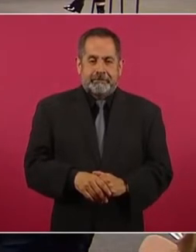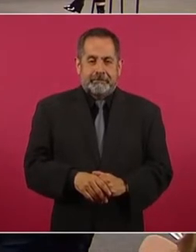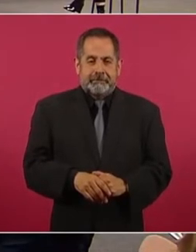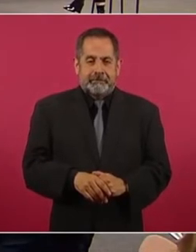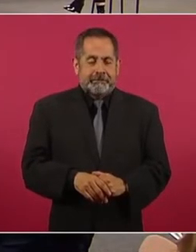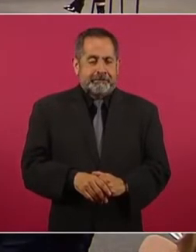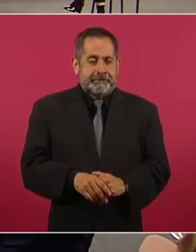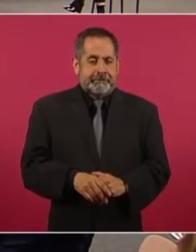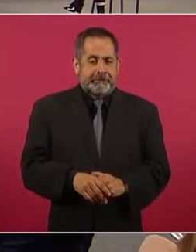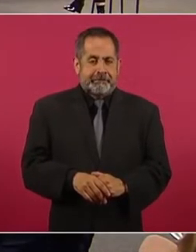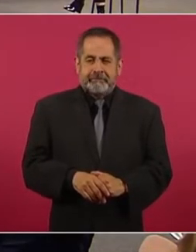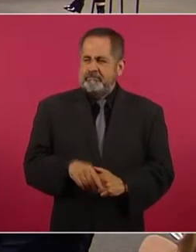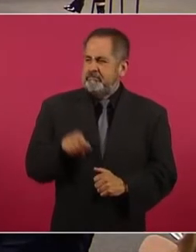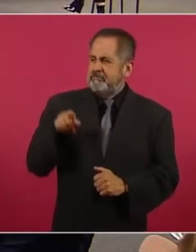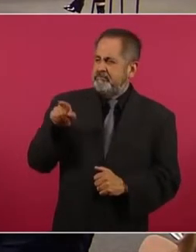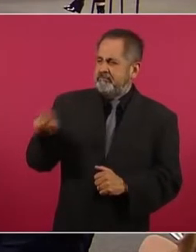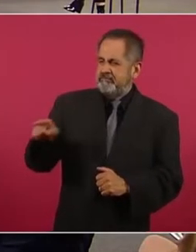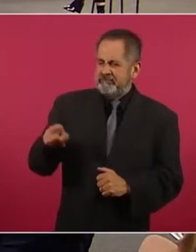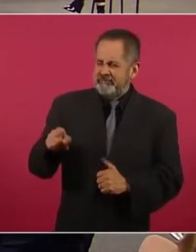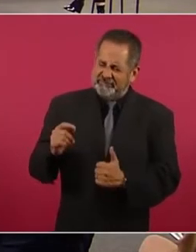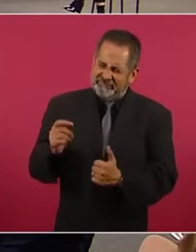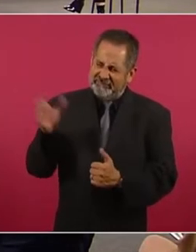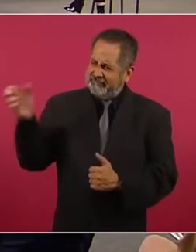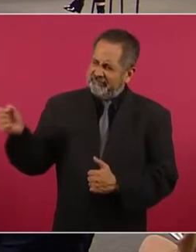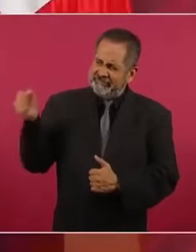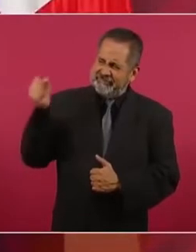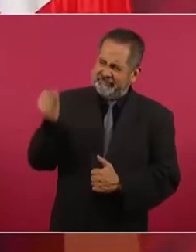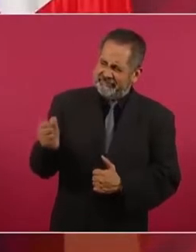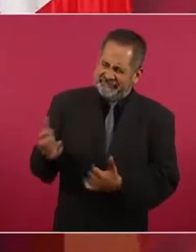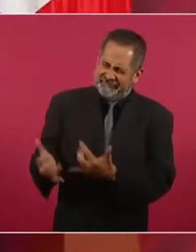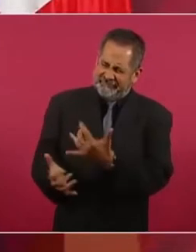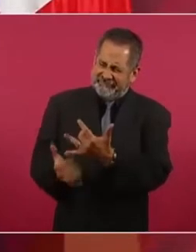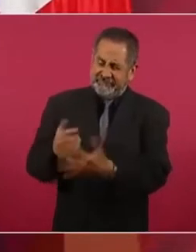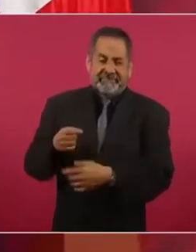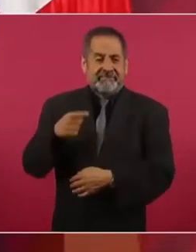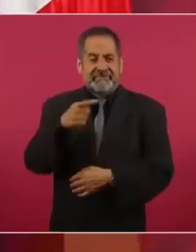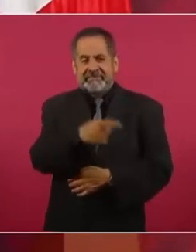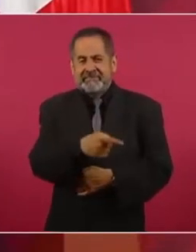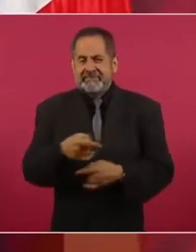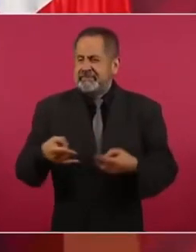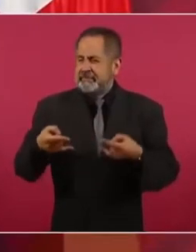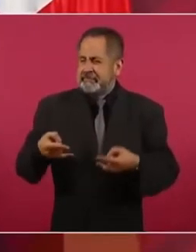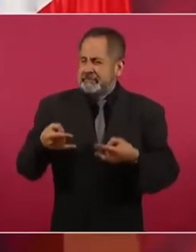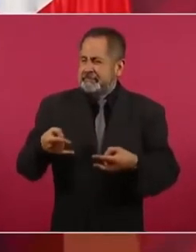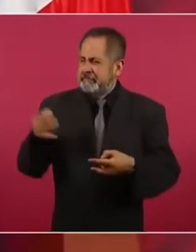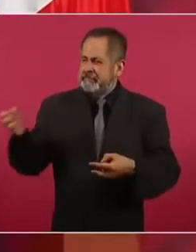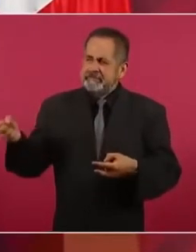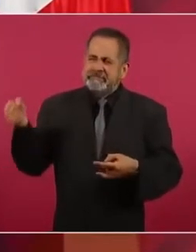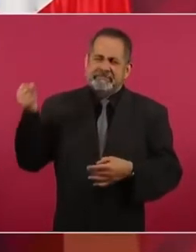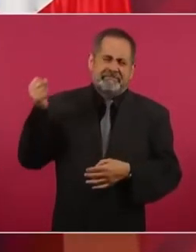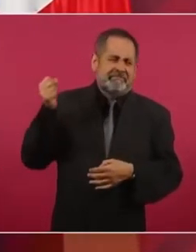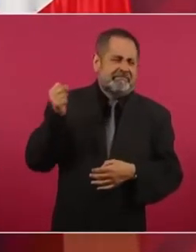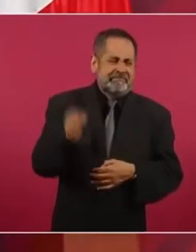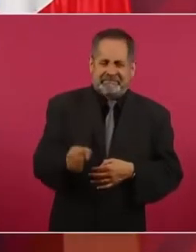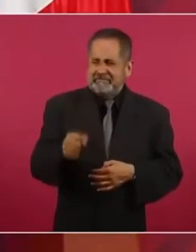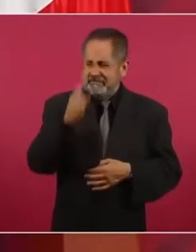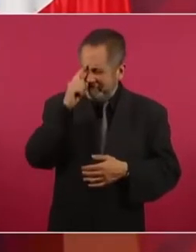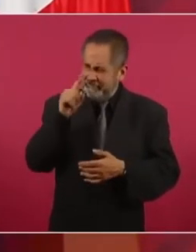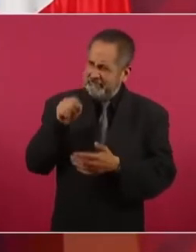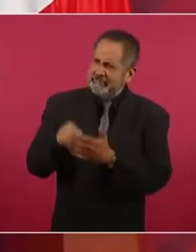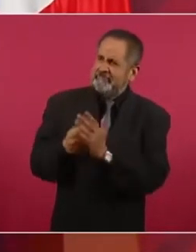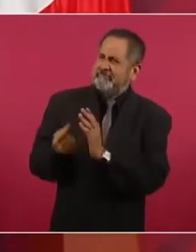en leña verde en el Zócalo y al mismo tiempo promueve